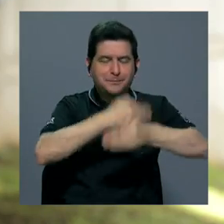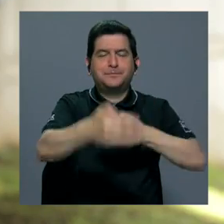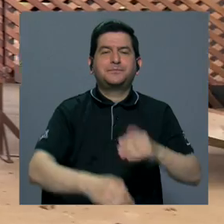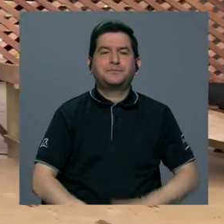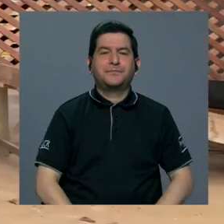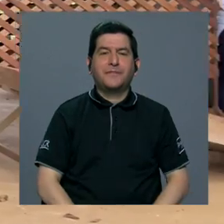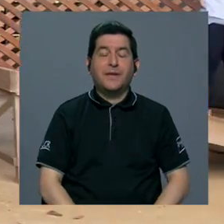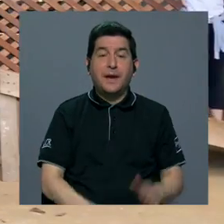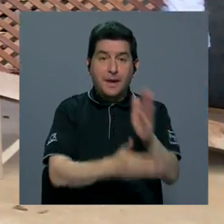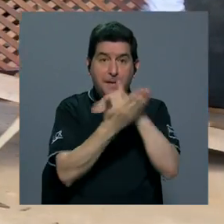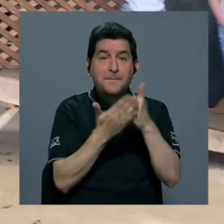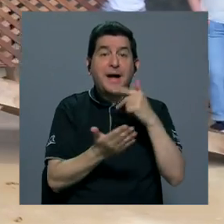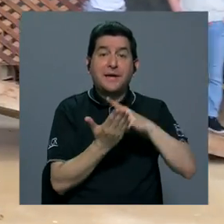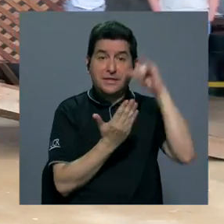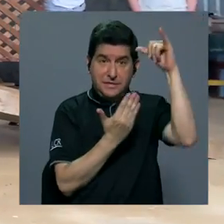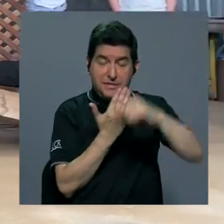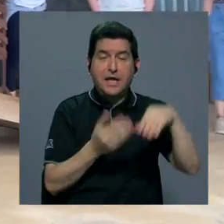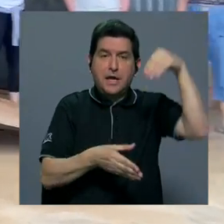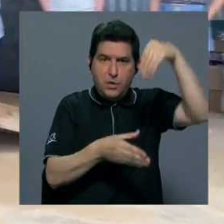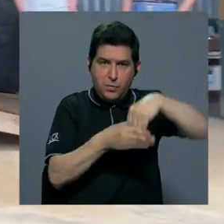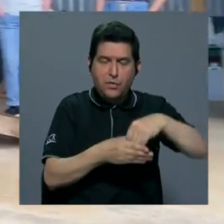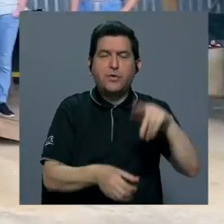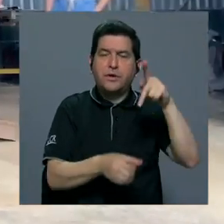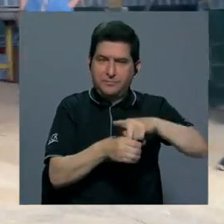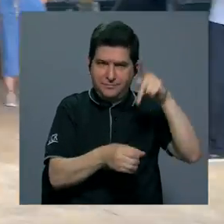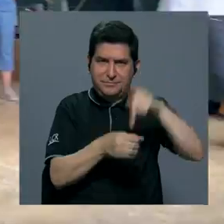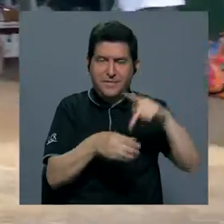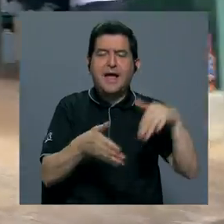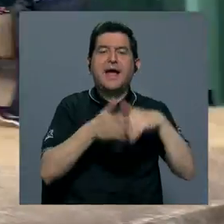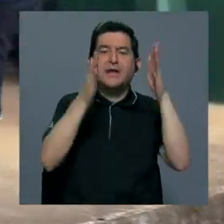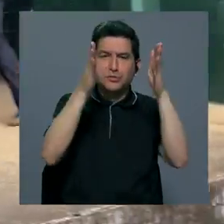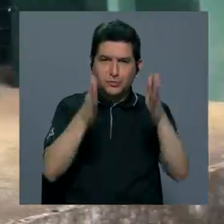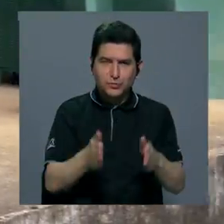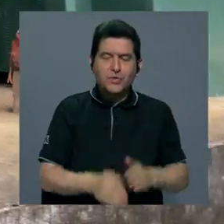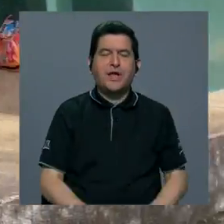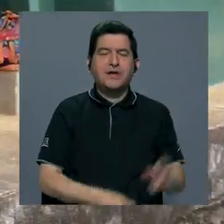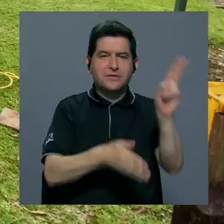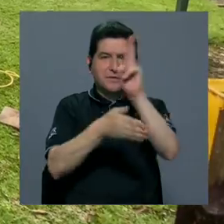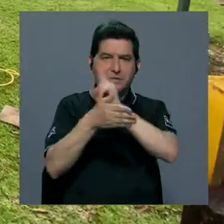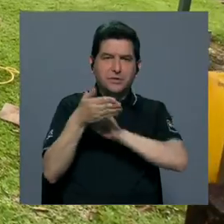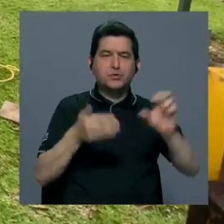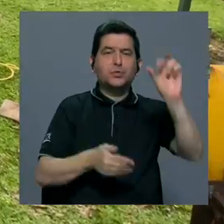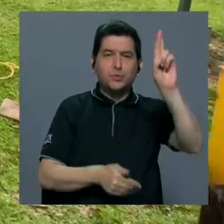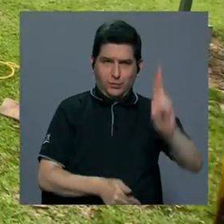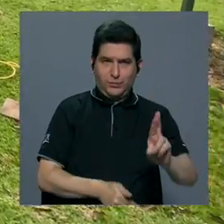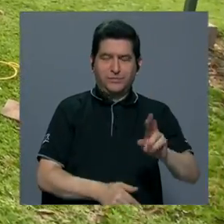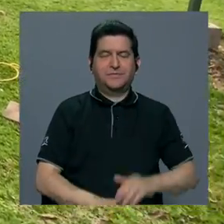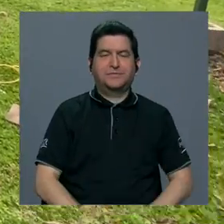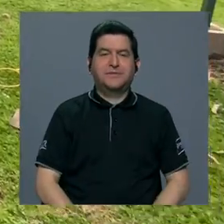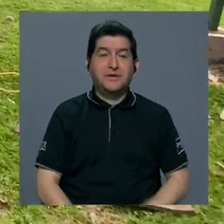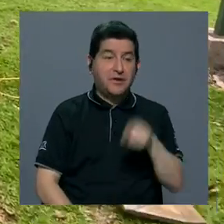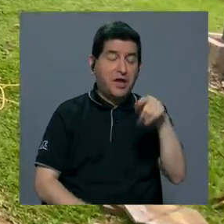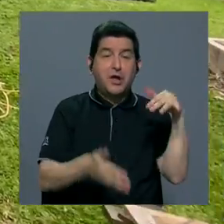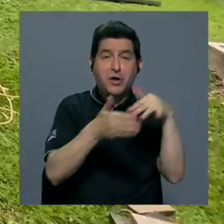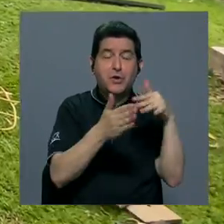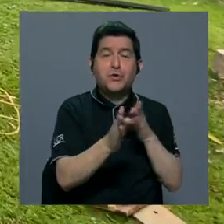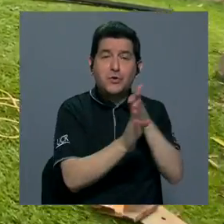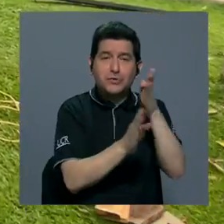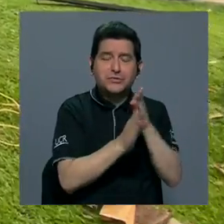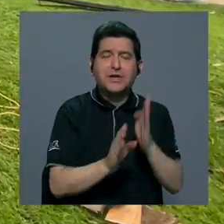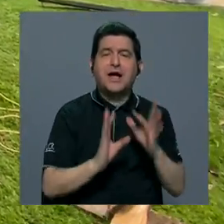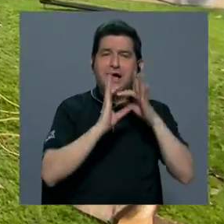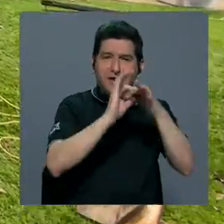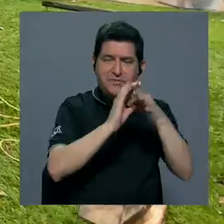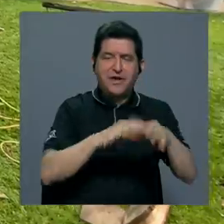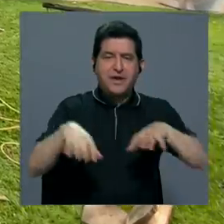proceso. Gran parte del proyecto involucra la participación de estudiantes de la Universidad de Costa Rica que estudian